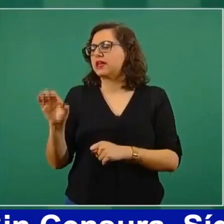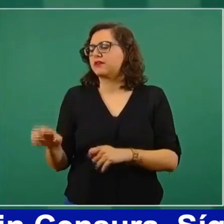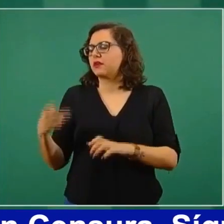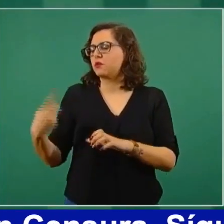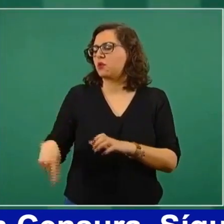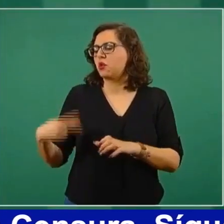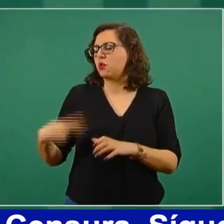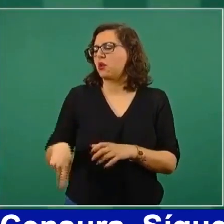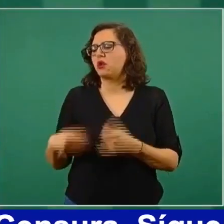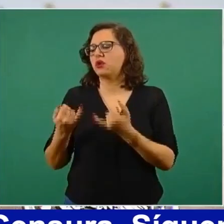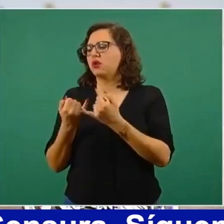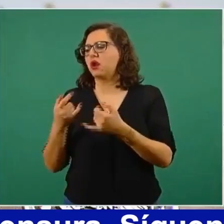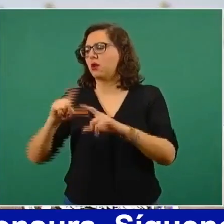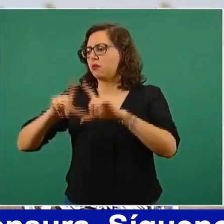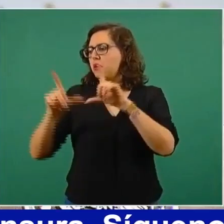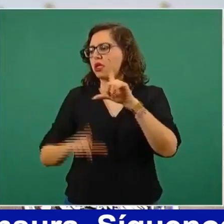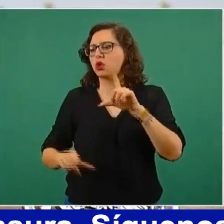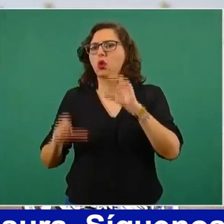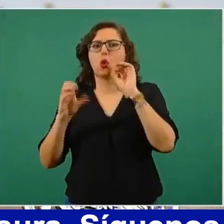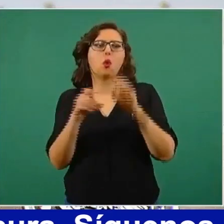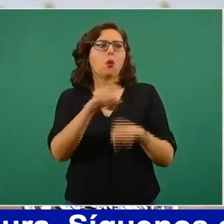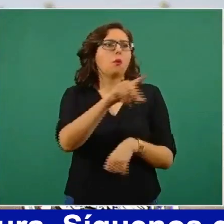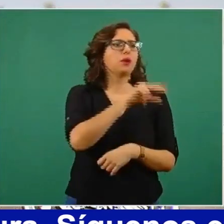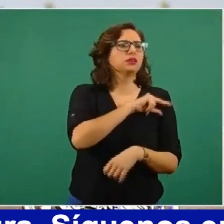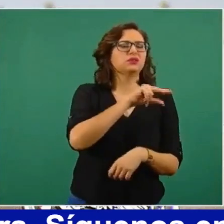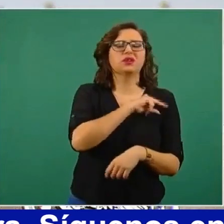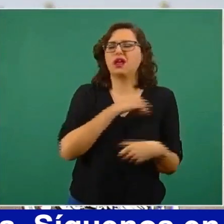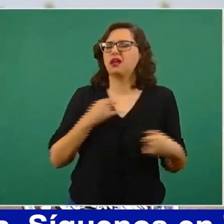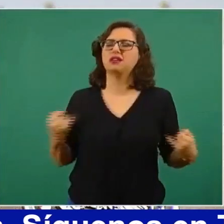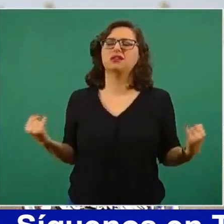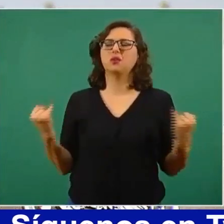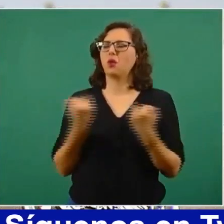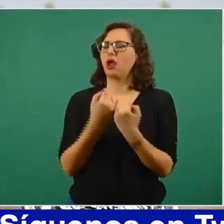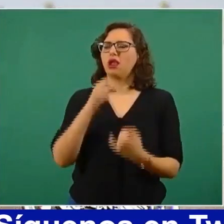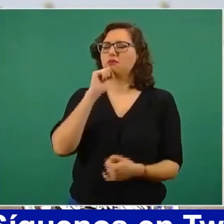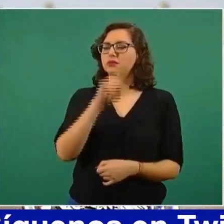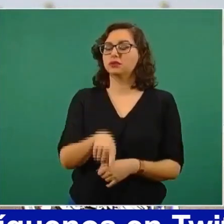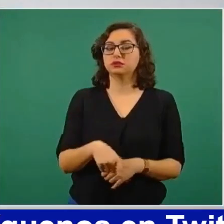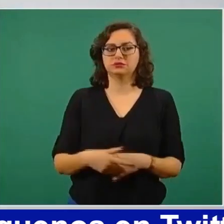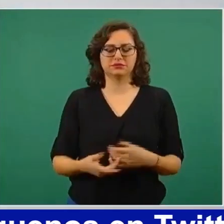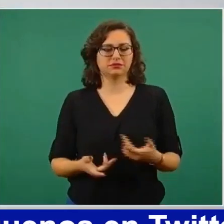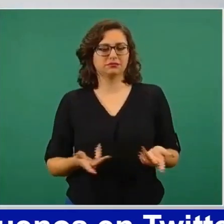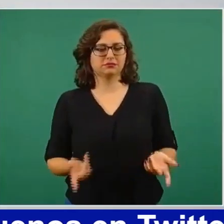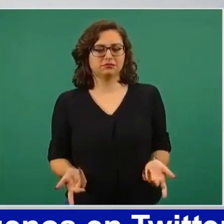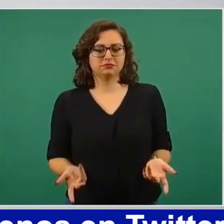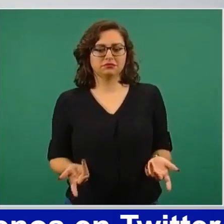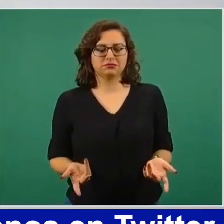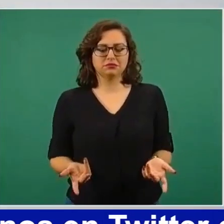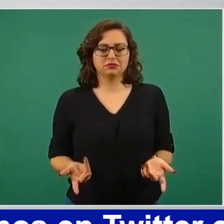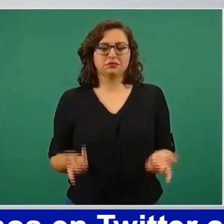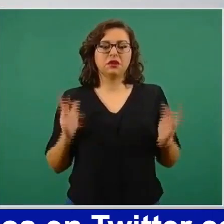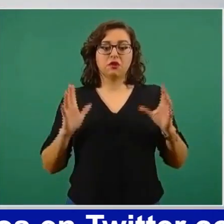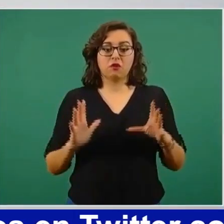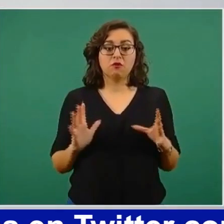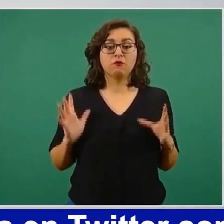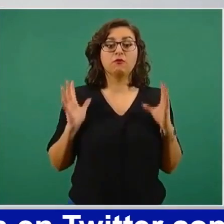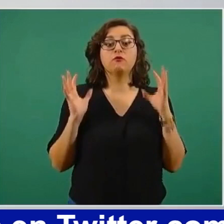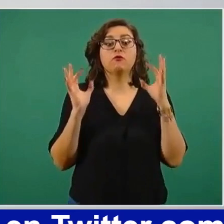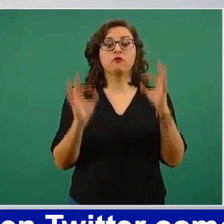también con el gobierno de Díaz Ordaz, hasta López Portillo, se construyeron grandes presas.